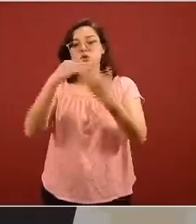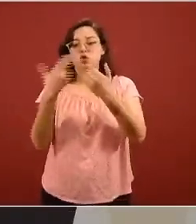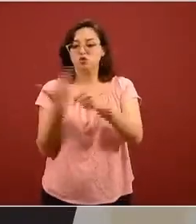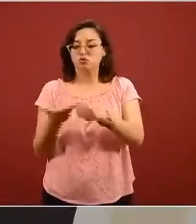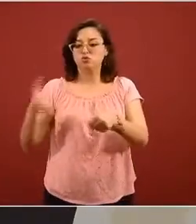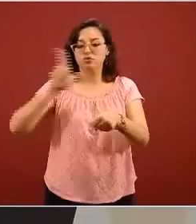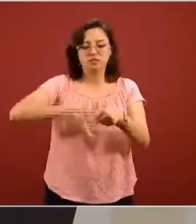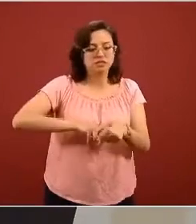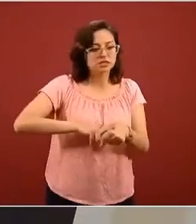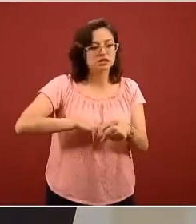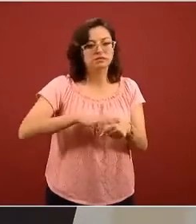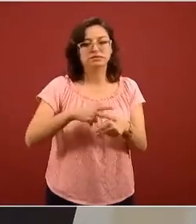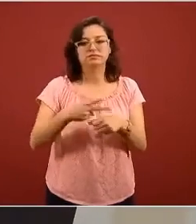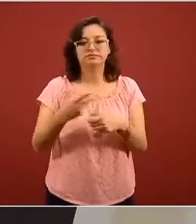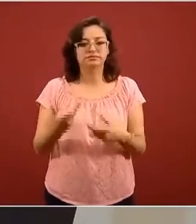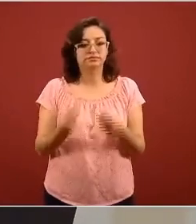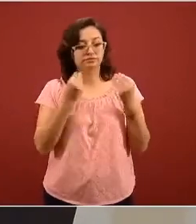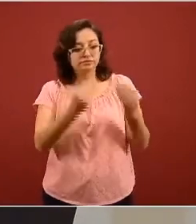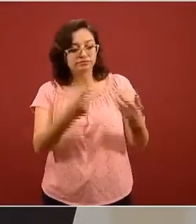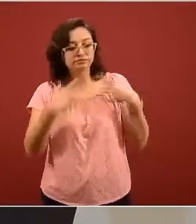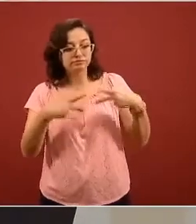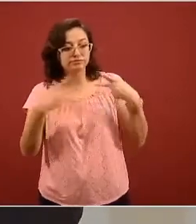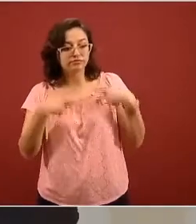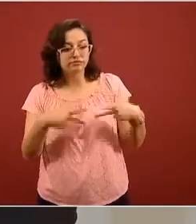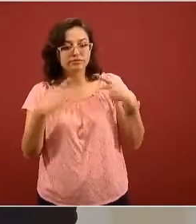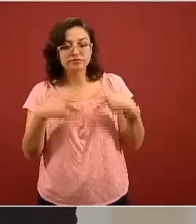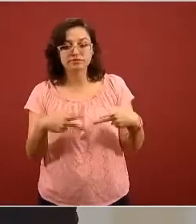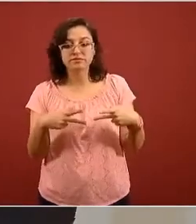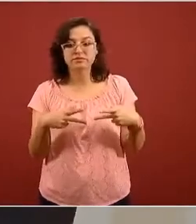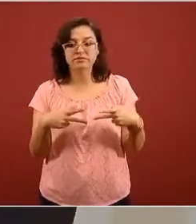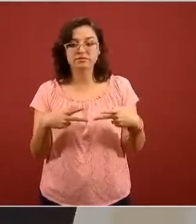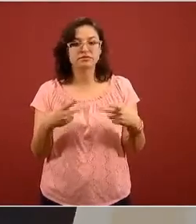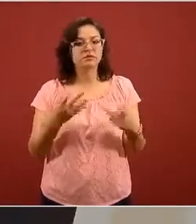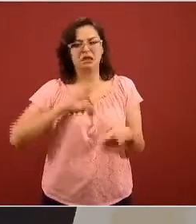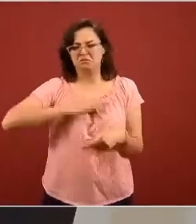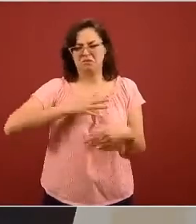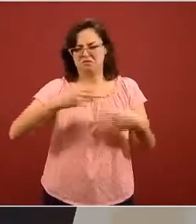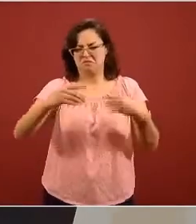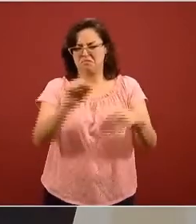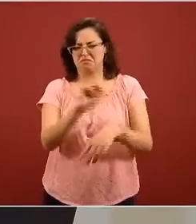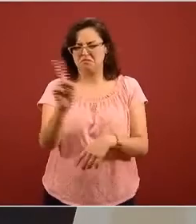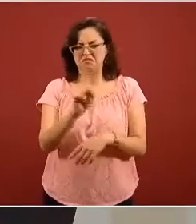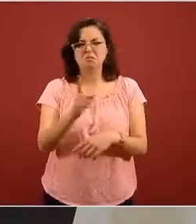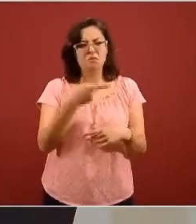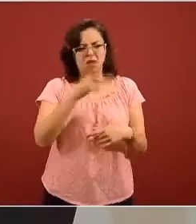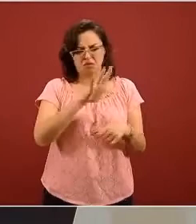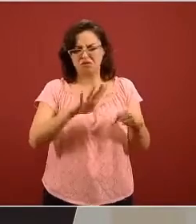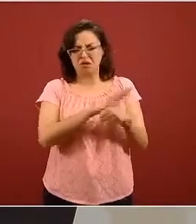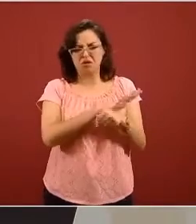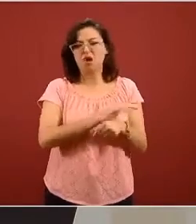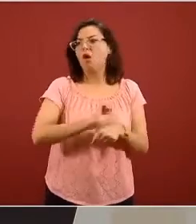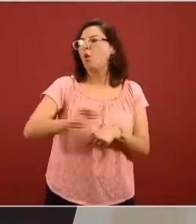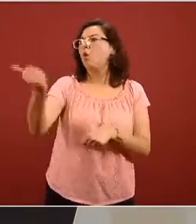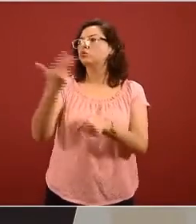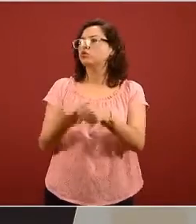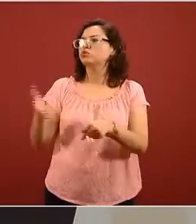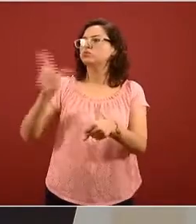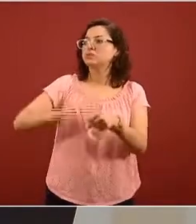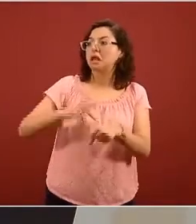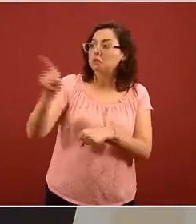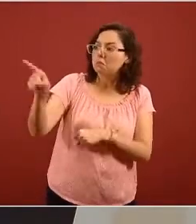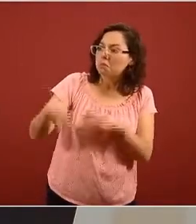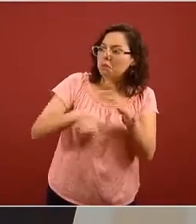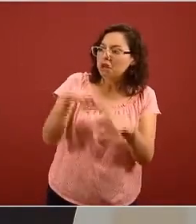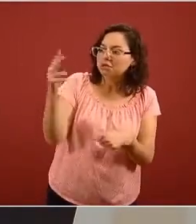liberan su exceso de demanda aún en condiciones no epidémicas hacia otras unidades de salud cuando